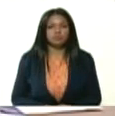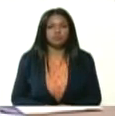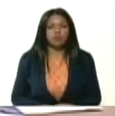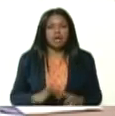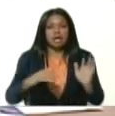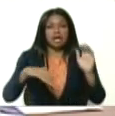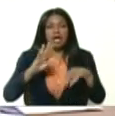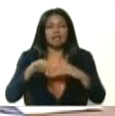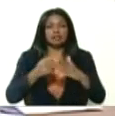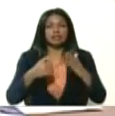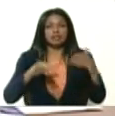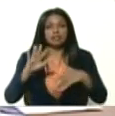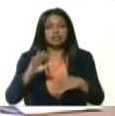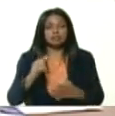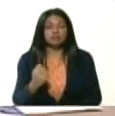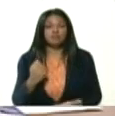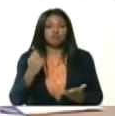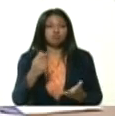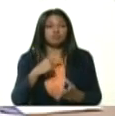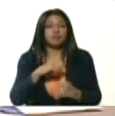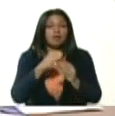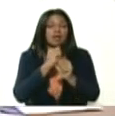quince bonos. Que estaban ahí esperando.